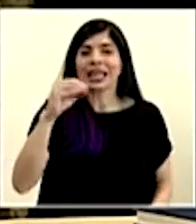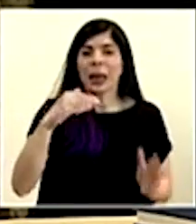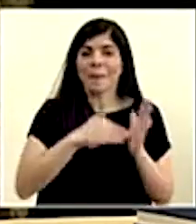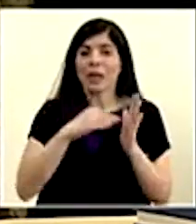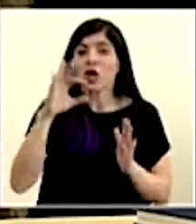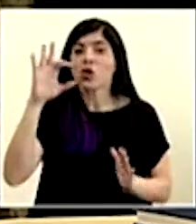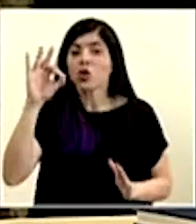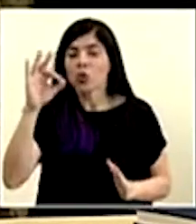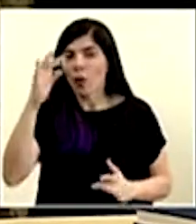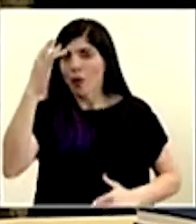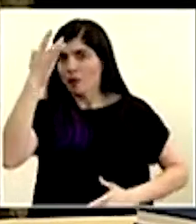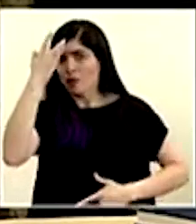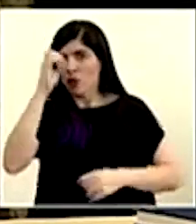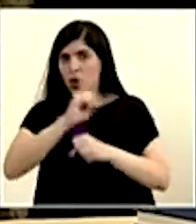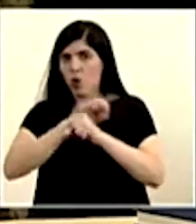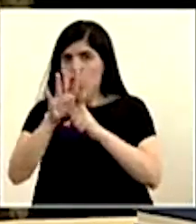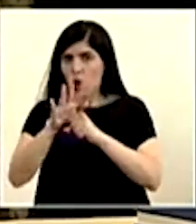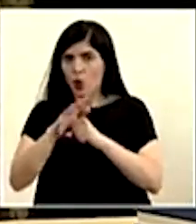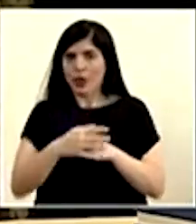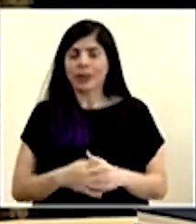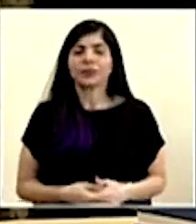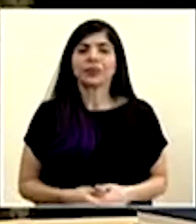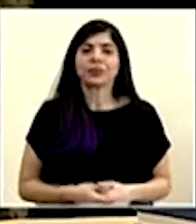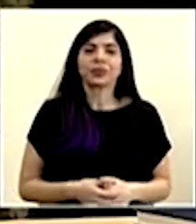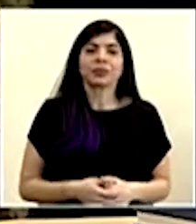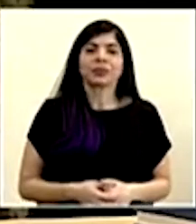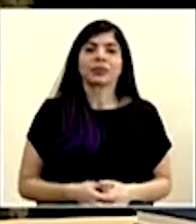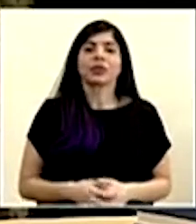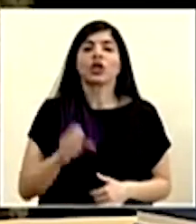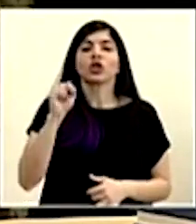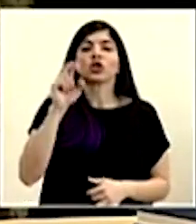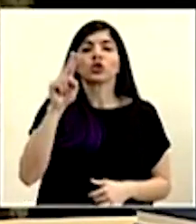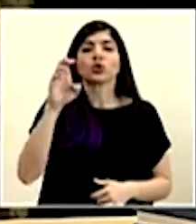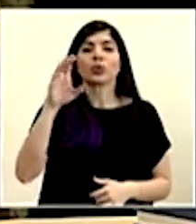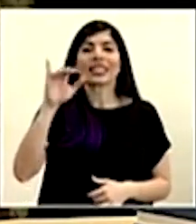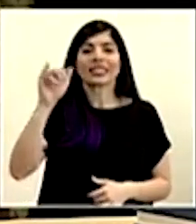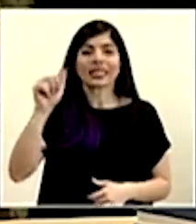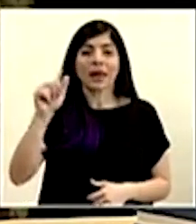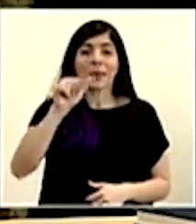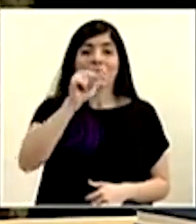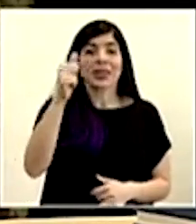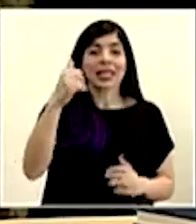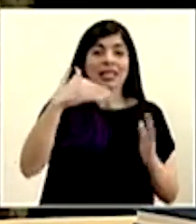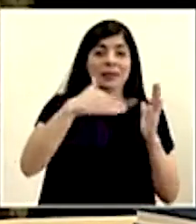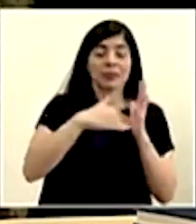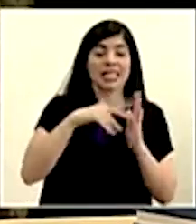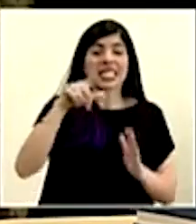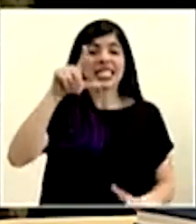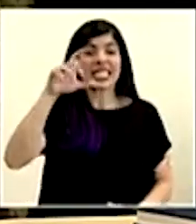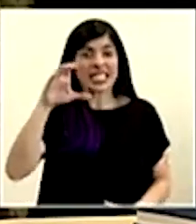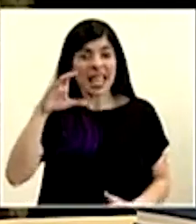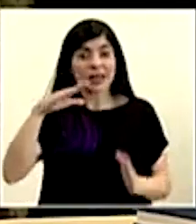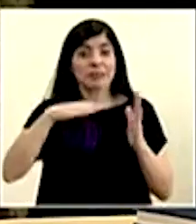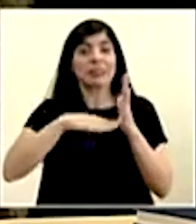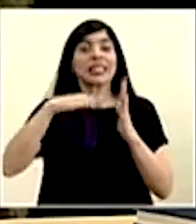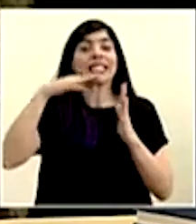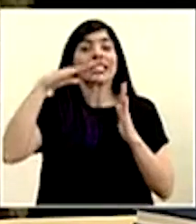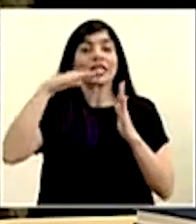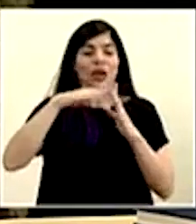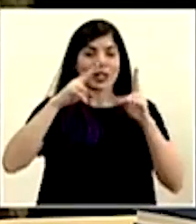casos de COVID-19. Suecia, 10.100.000